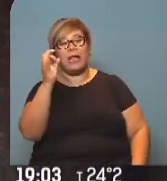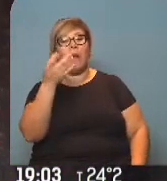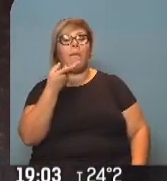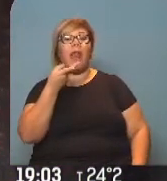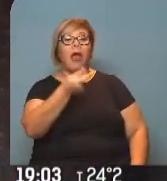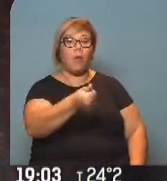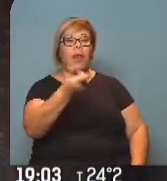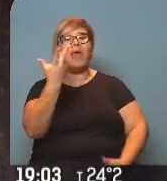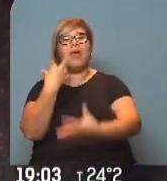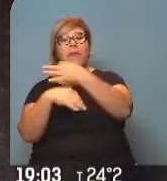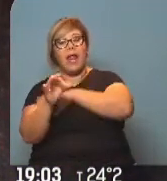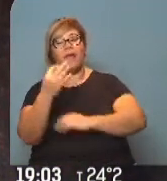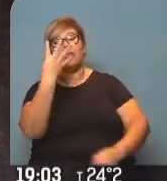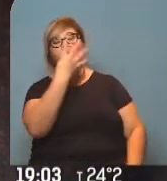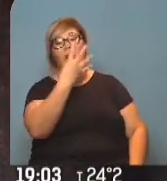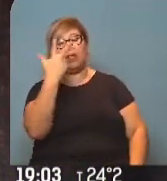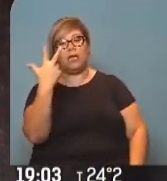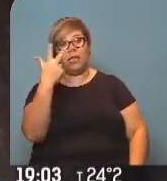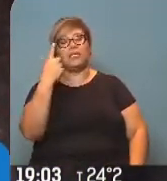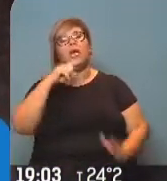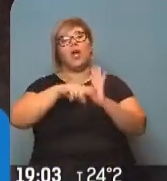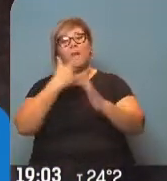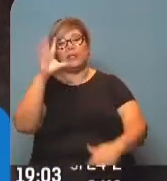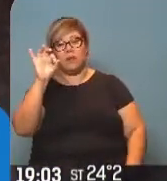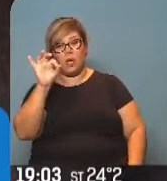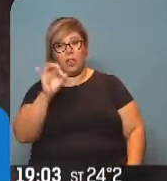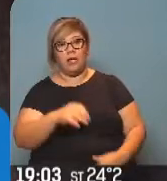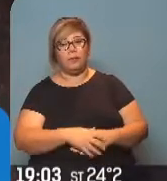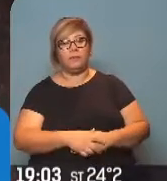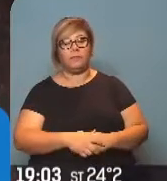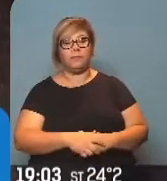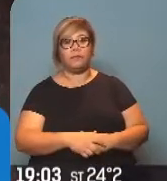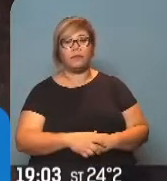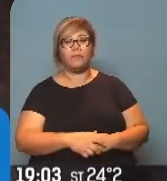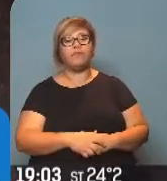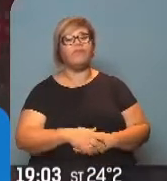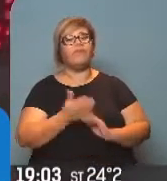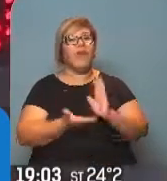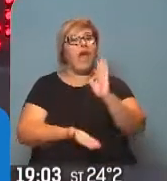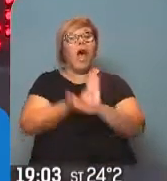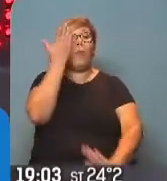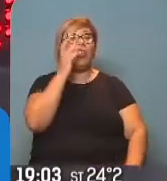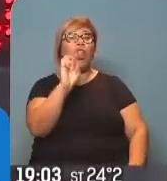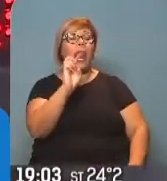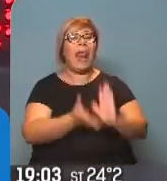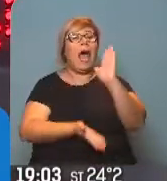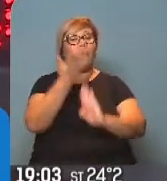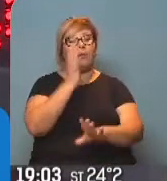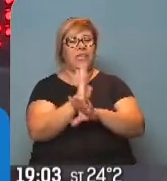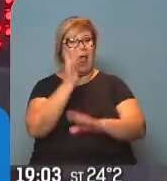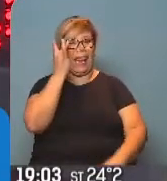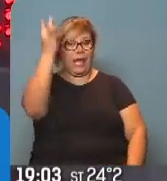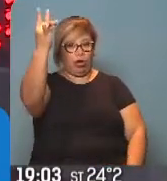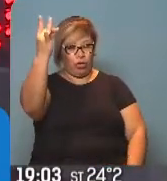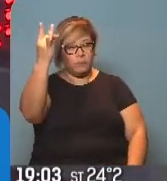y de los bancos. Una jornada entonces en que se alcanzó esta nueva marca récord. El Banco Central, por su